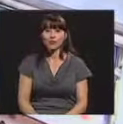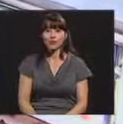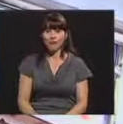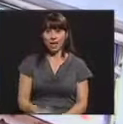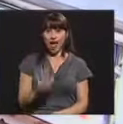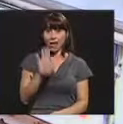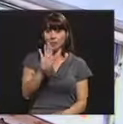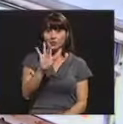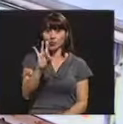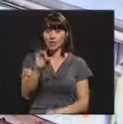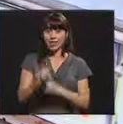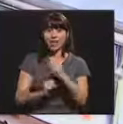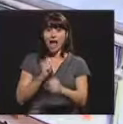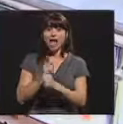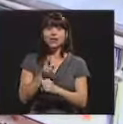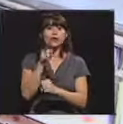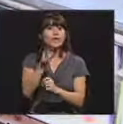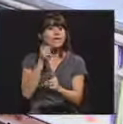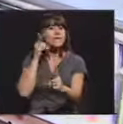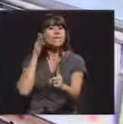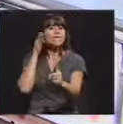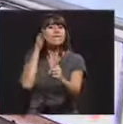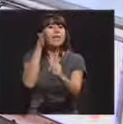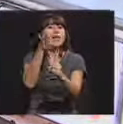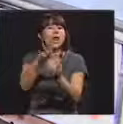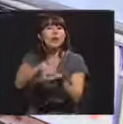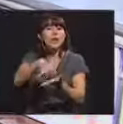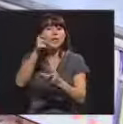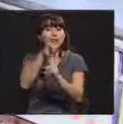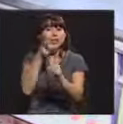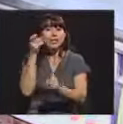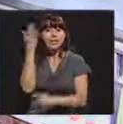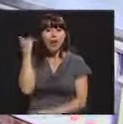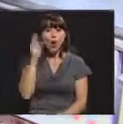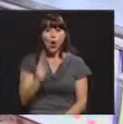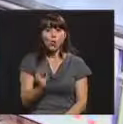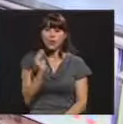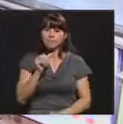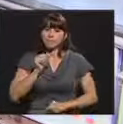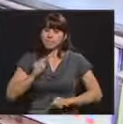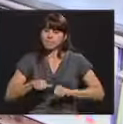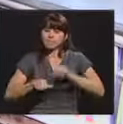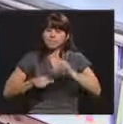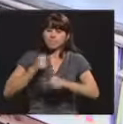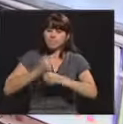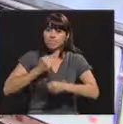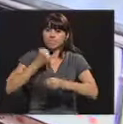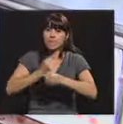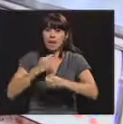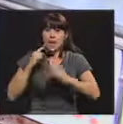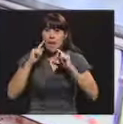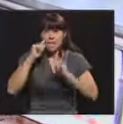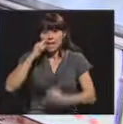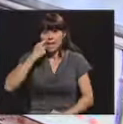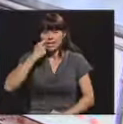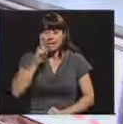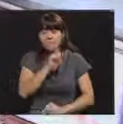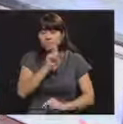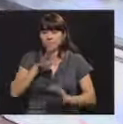80 años, Don Miguel sigue fiel a lo que desde joven aprendió. Esforzarse y dejar la pereza a un lado.